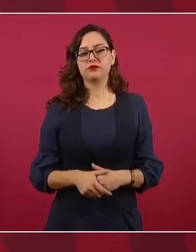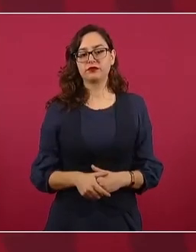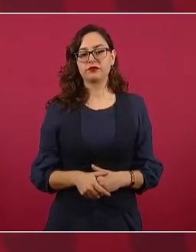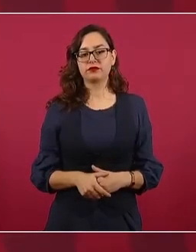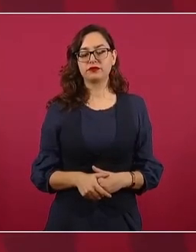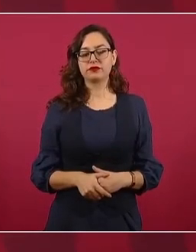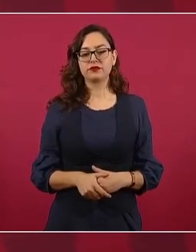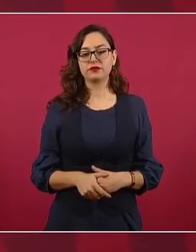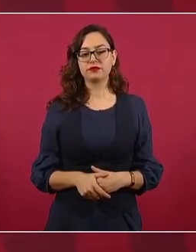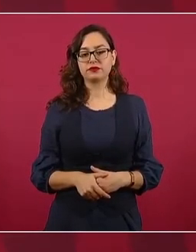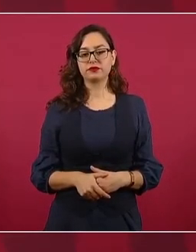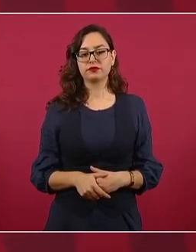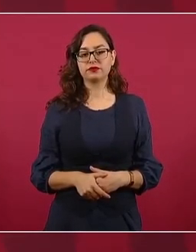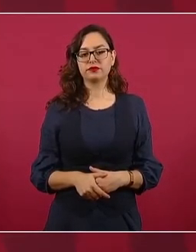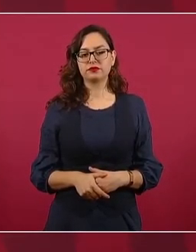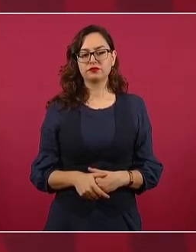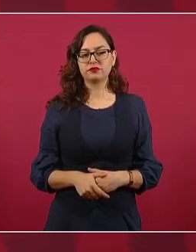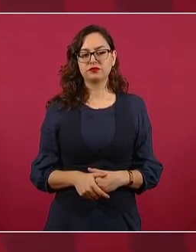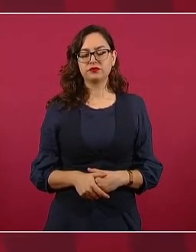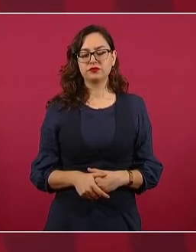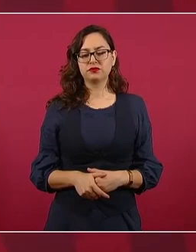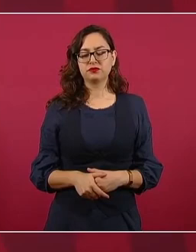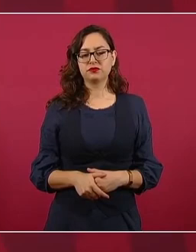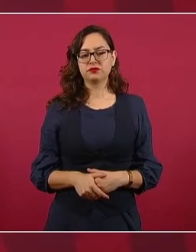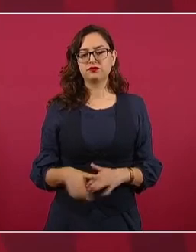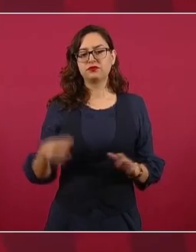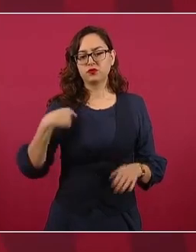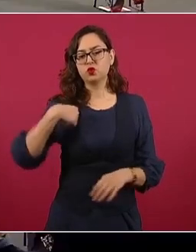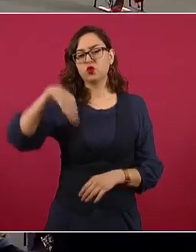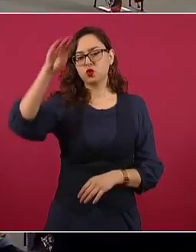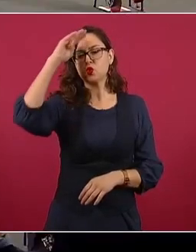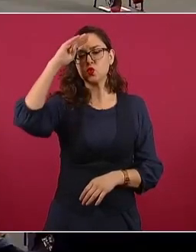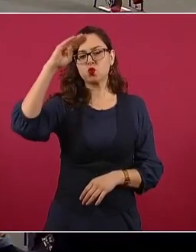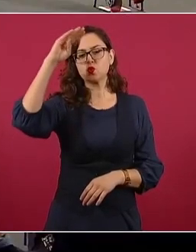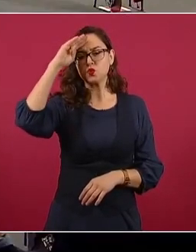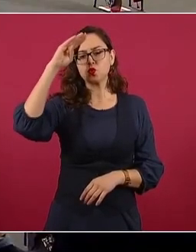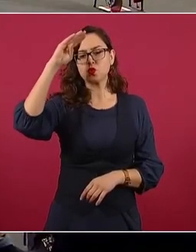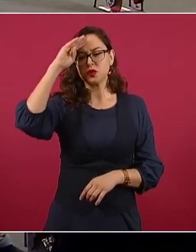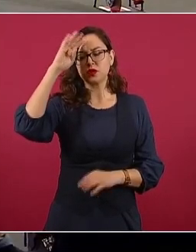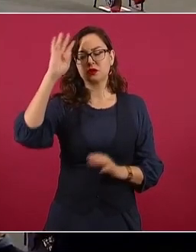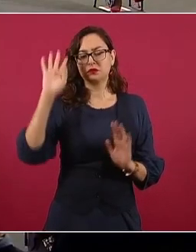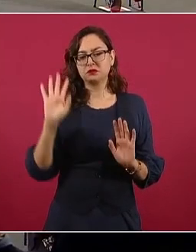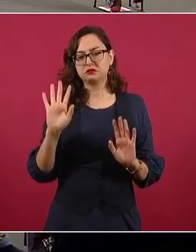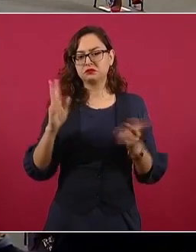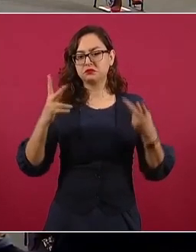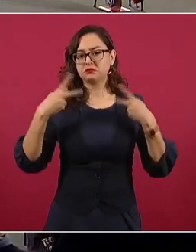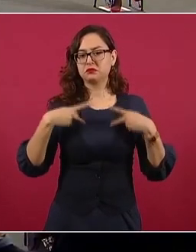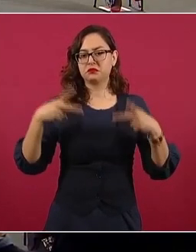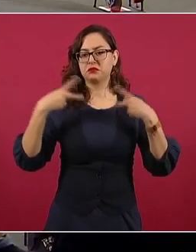Y yo creo que la gente va a